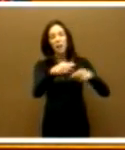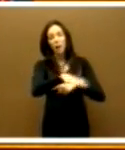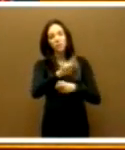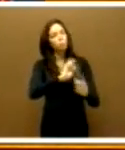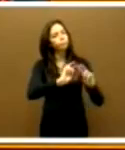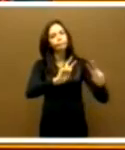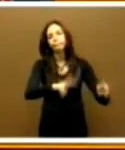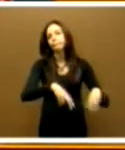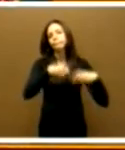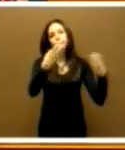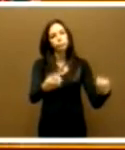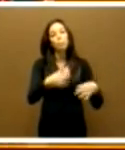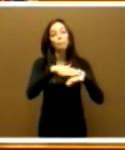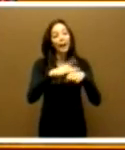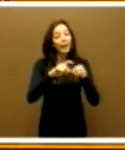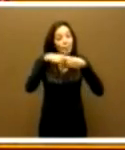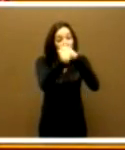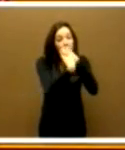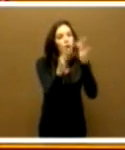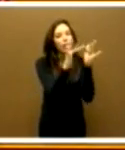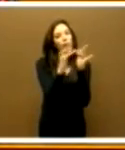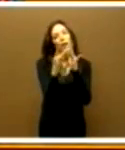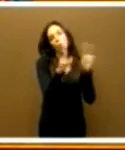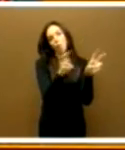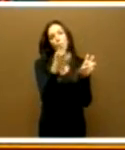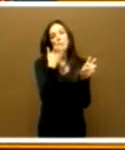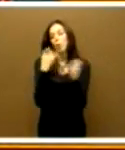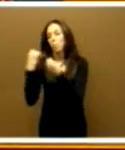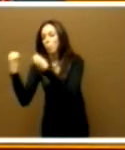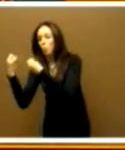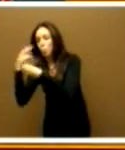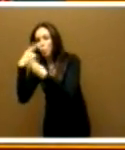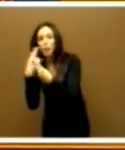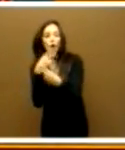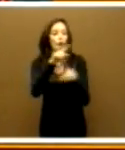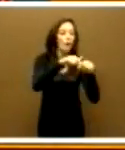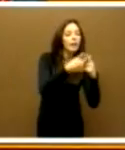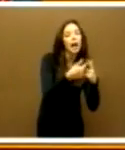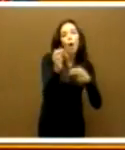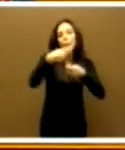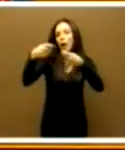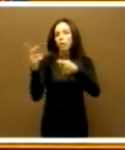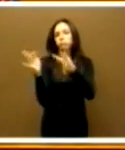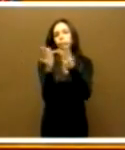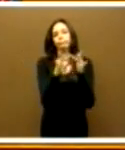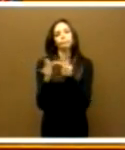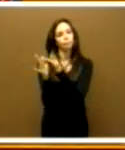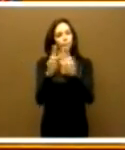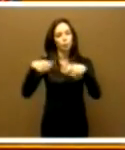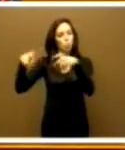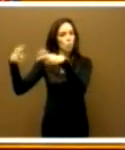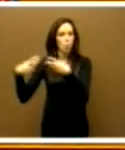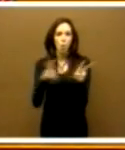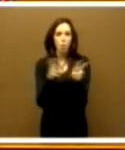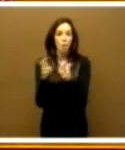nuevas formas de relación entre ellas, decir, entre los poderes públicos, entre las familias y los mercados. Y nosotros desde mi grupo le